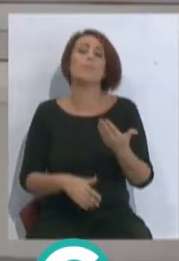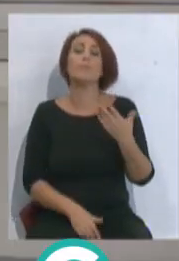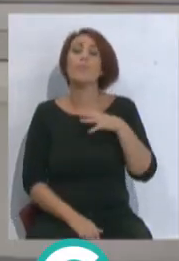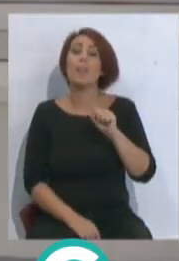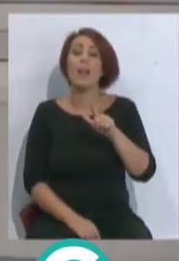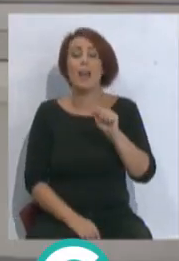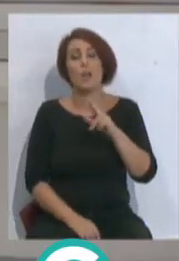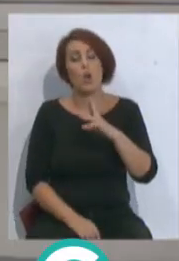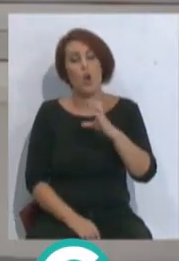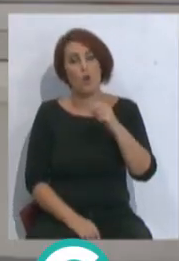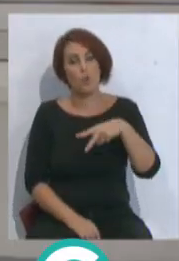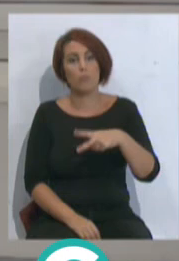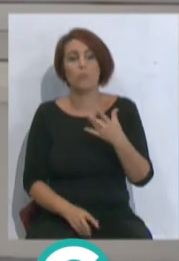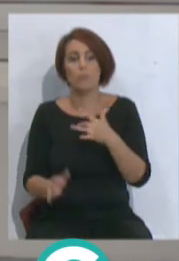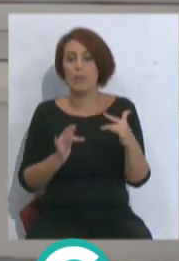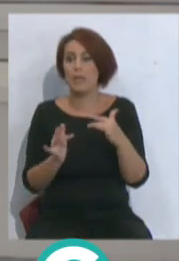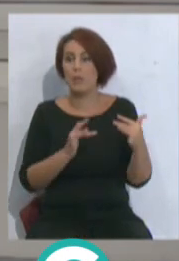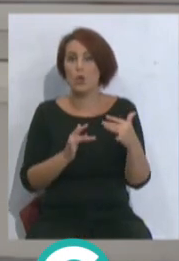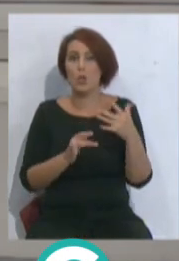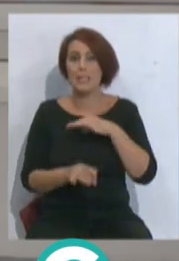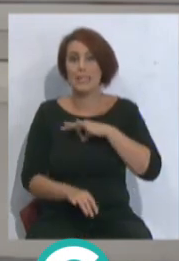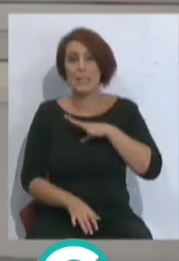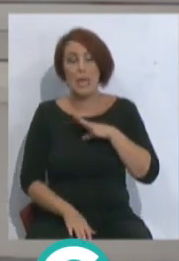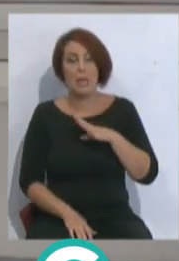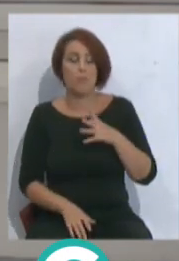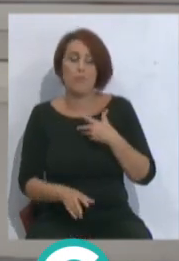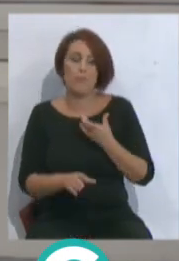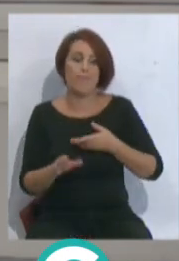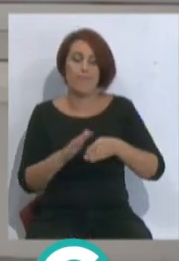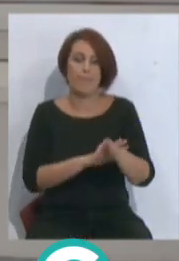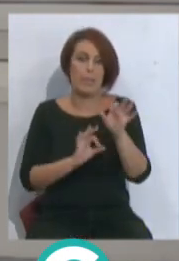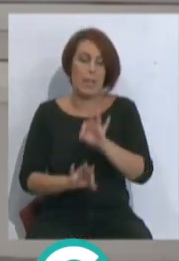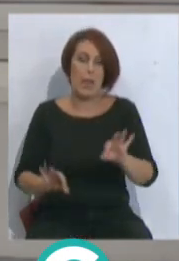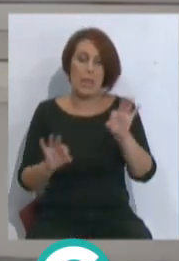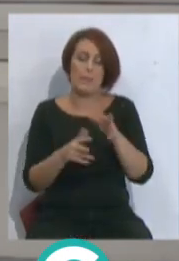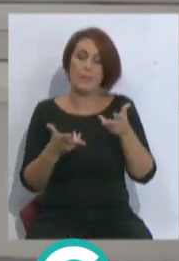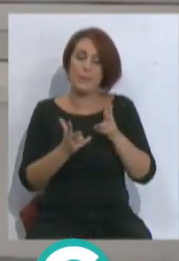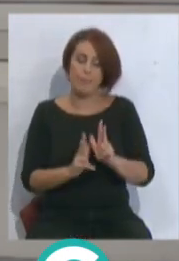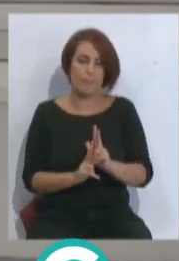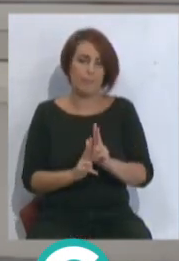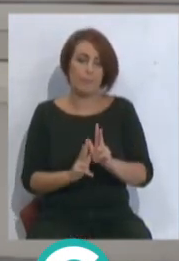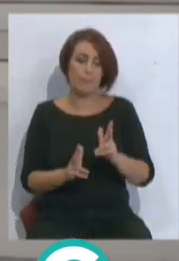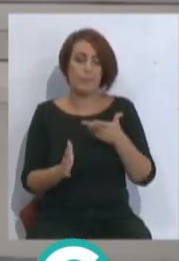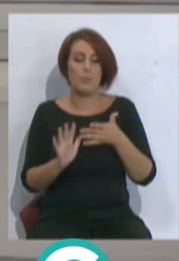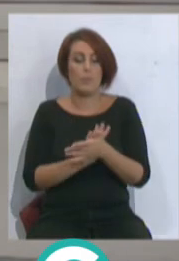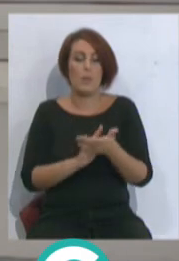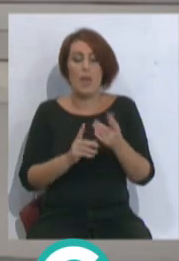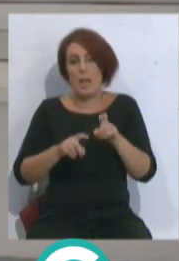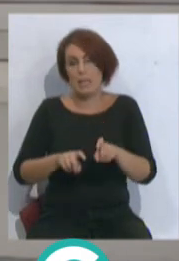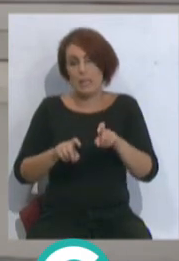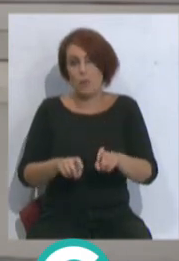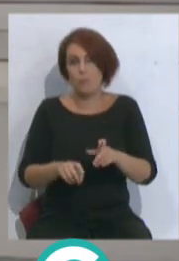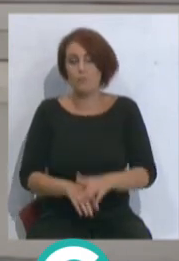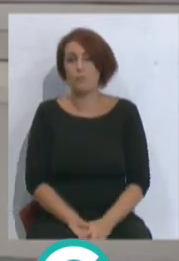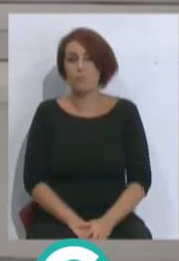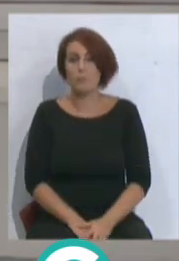Tomi Alarcón en el partido de Chile no jugó. O sea, tuvo en el banquillo con lo cual está más descansado.